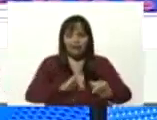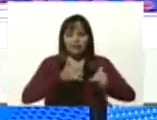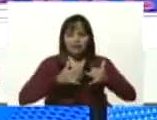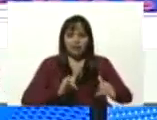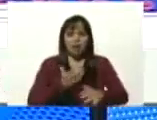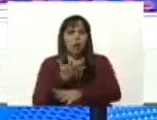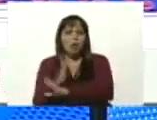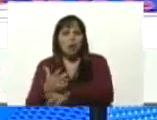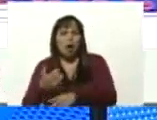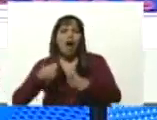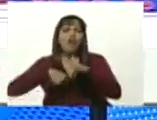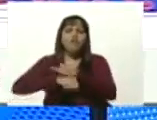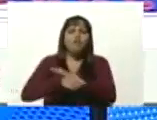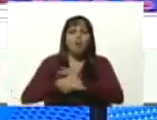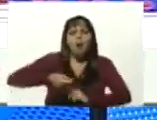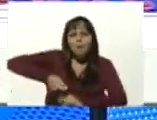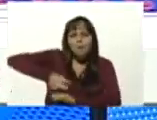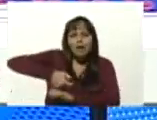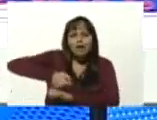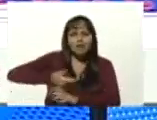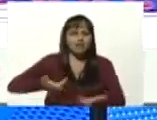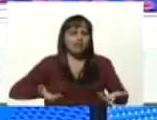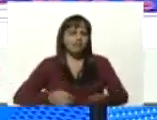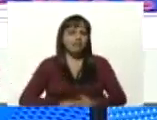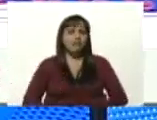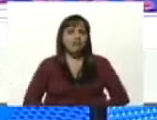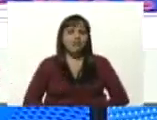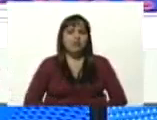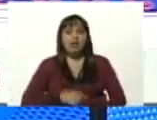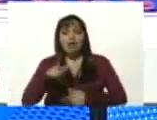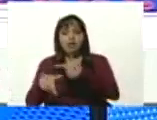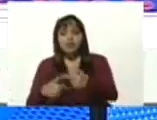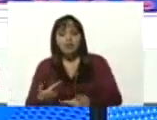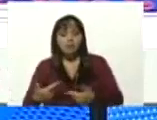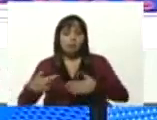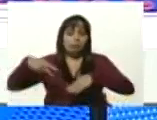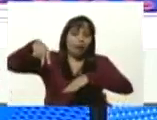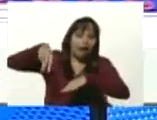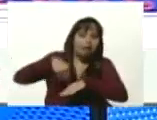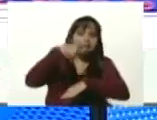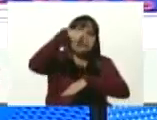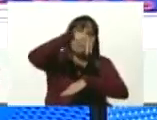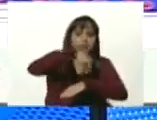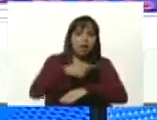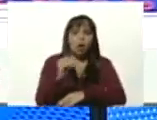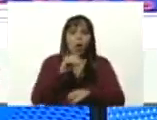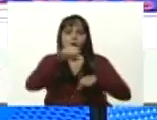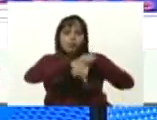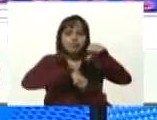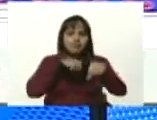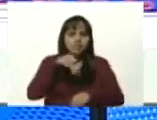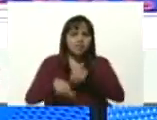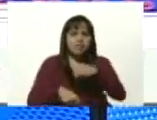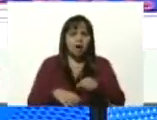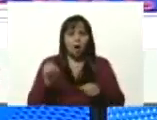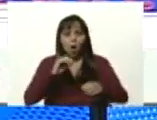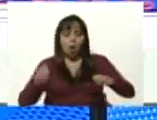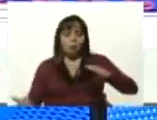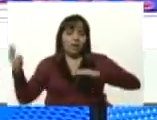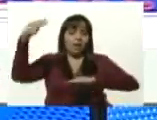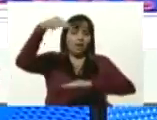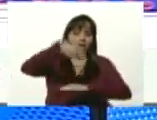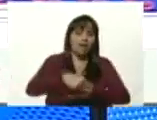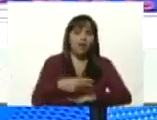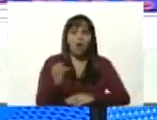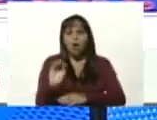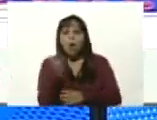jugaban futbolito, metra, se montaban en unos patines, en una bicicleta, brincaban por un muro, jugaban con